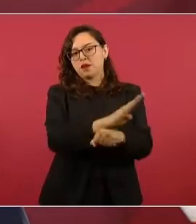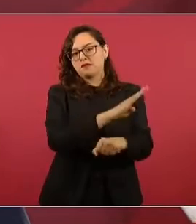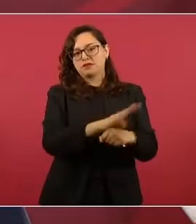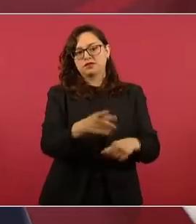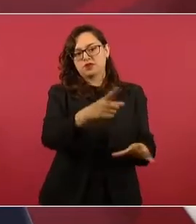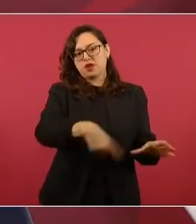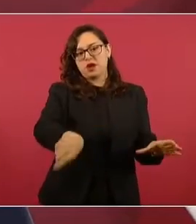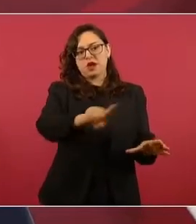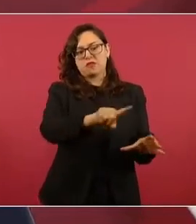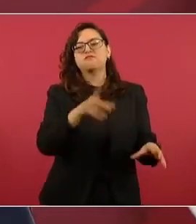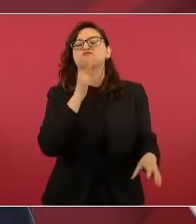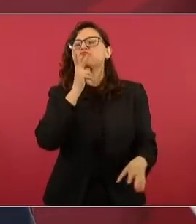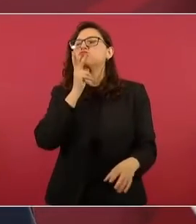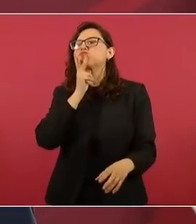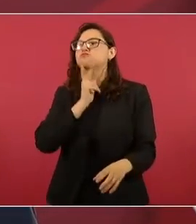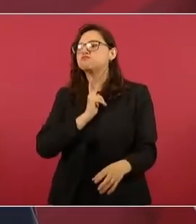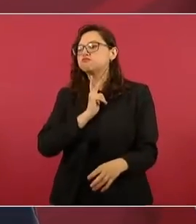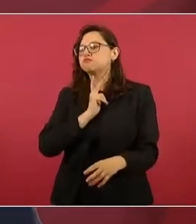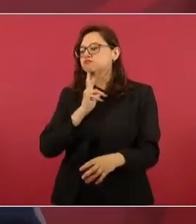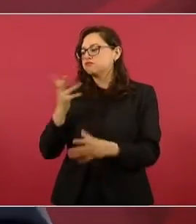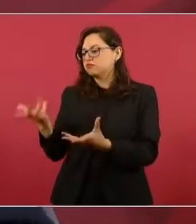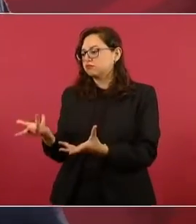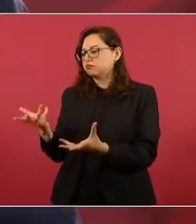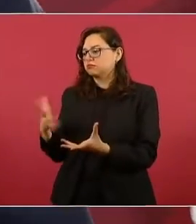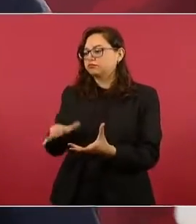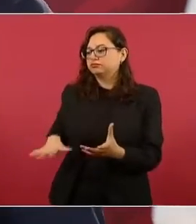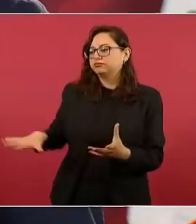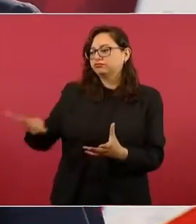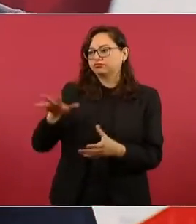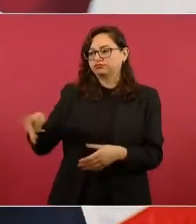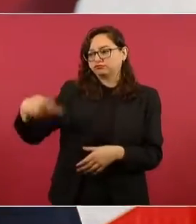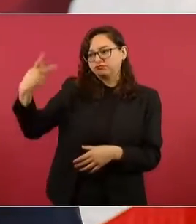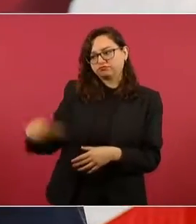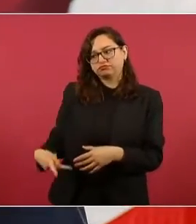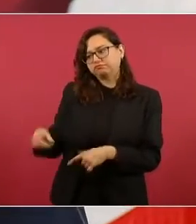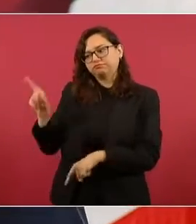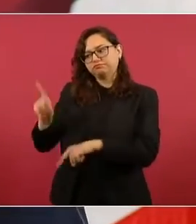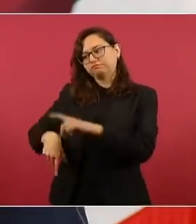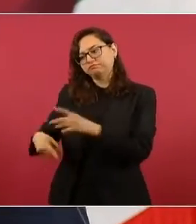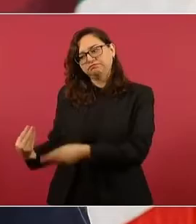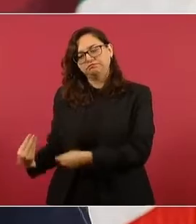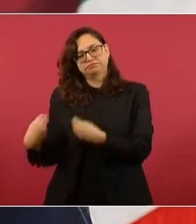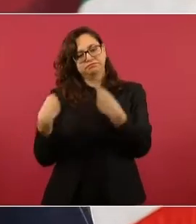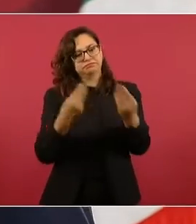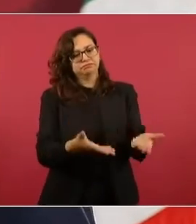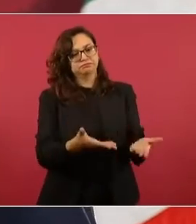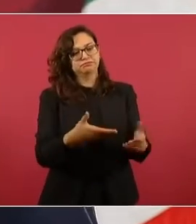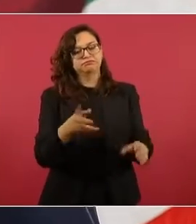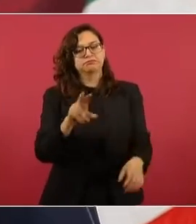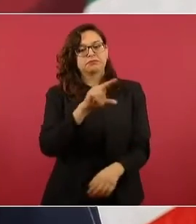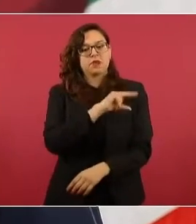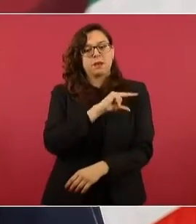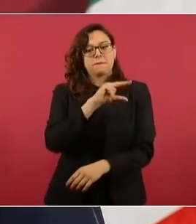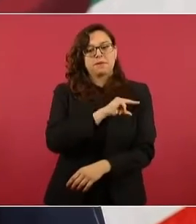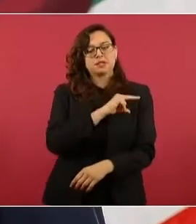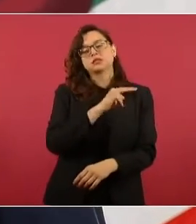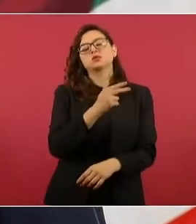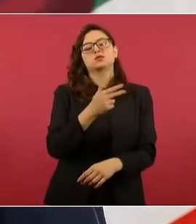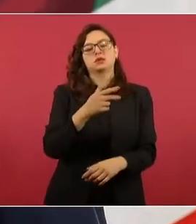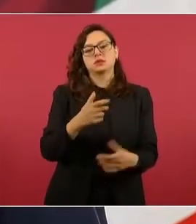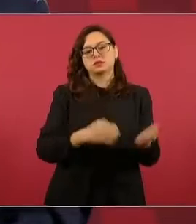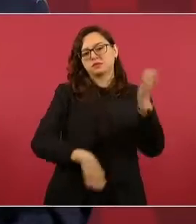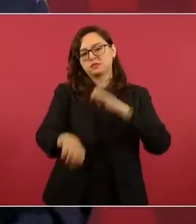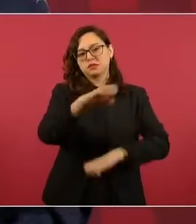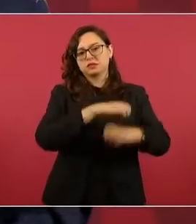de México a particulares nacionales y